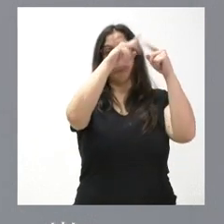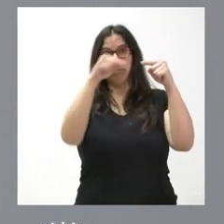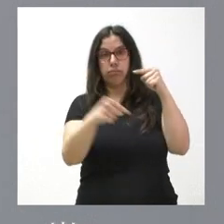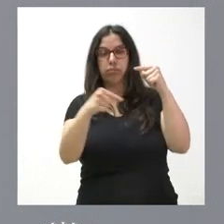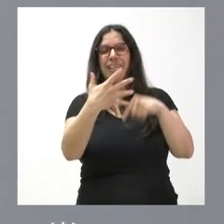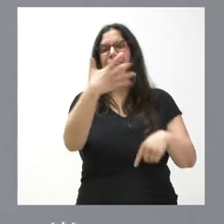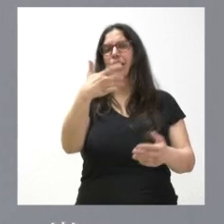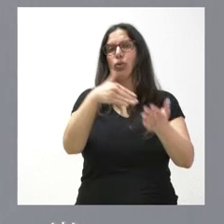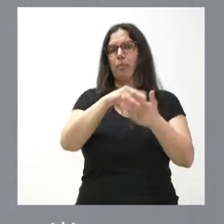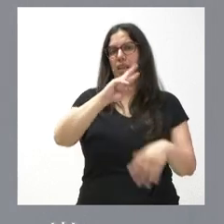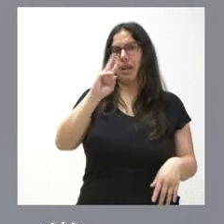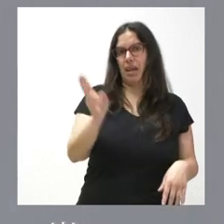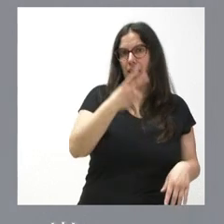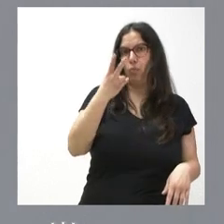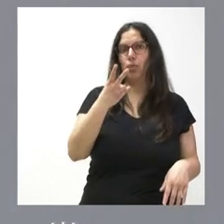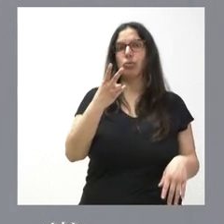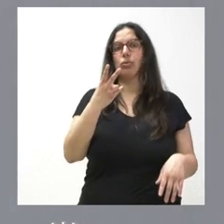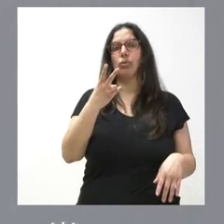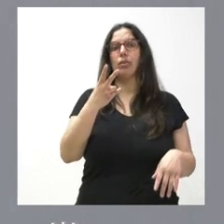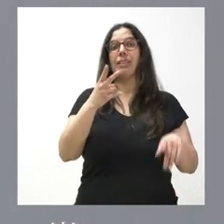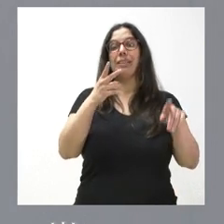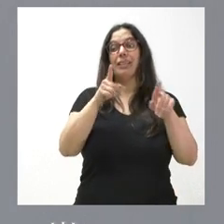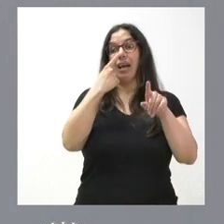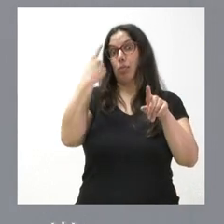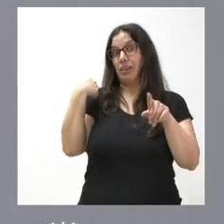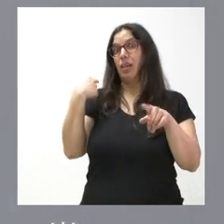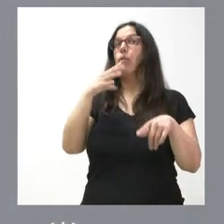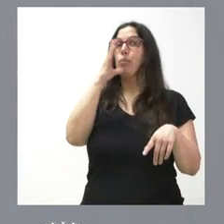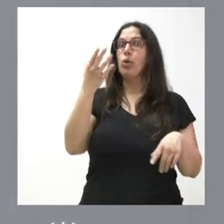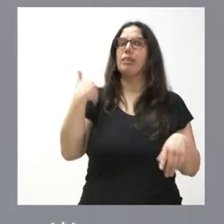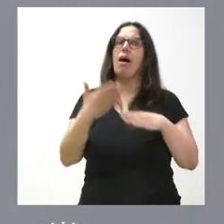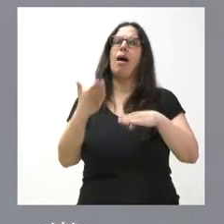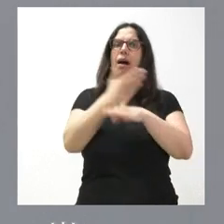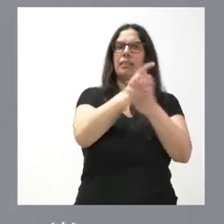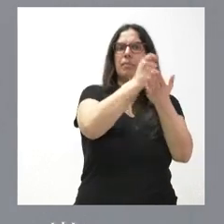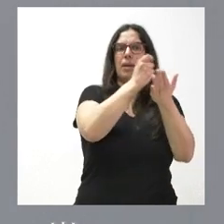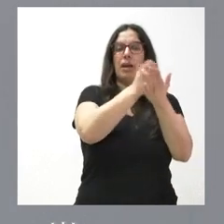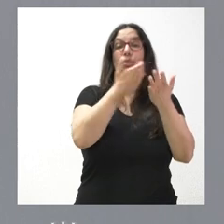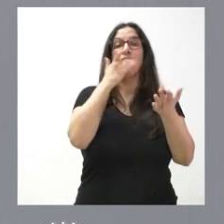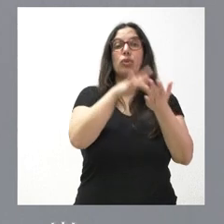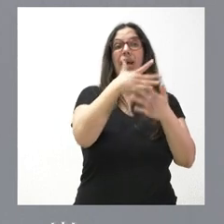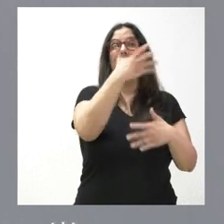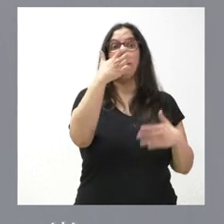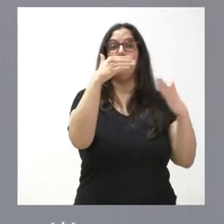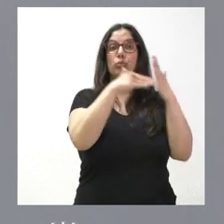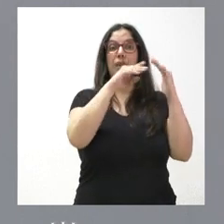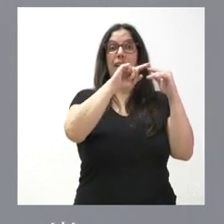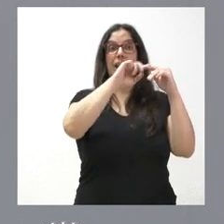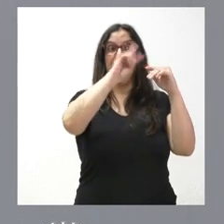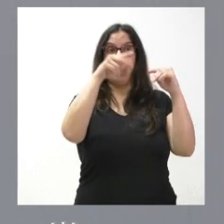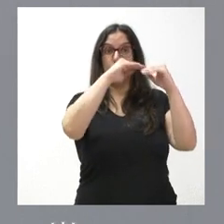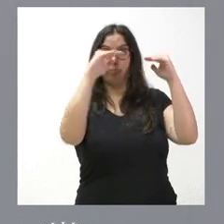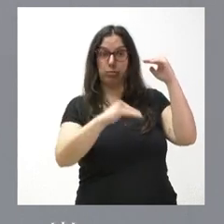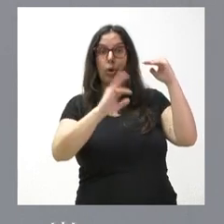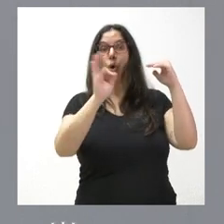o menos durante el ejercicio pasado, porque hicimos un anticipo para las que tenían 500.000 euros o más. El esfuerzo